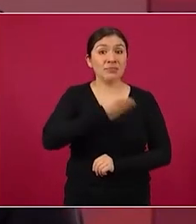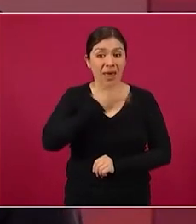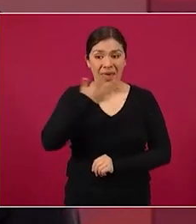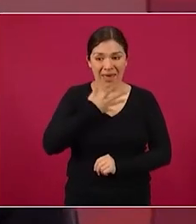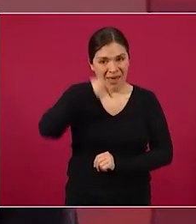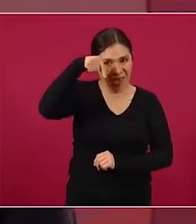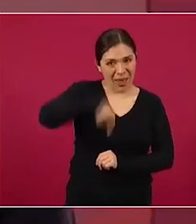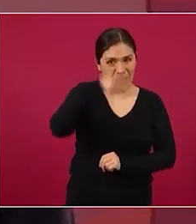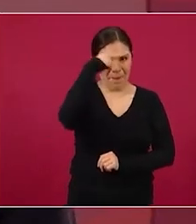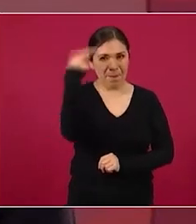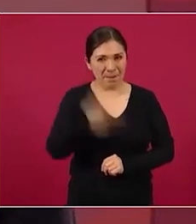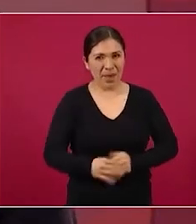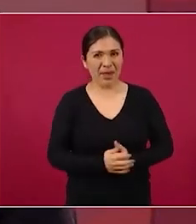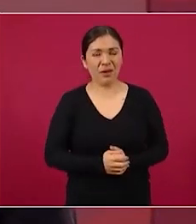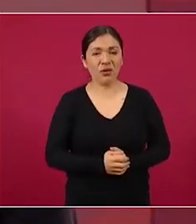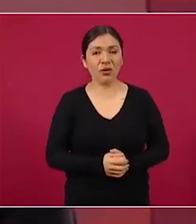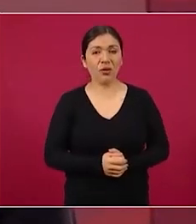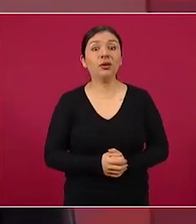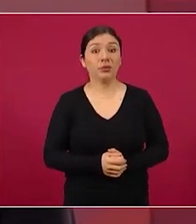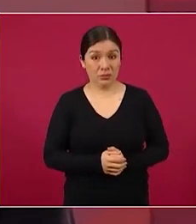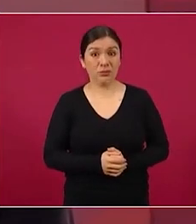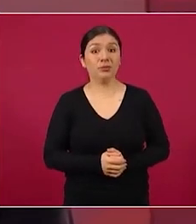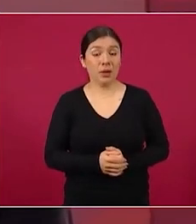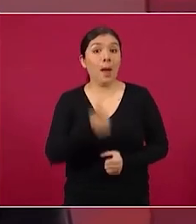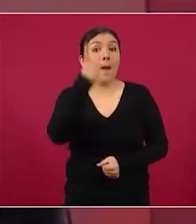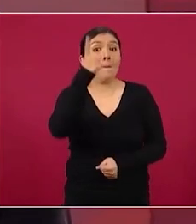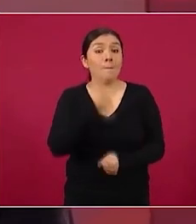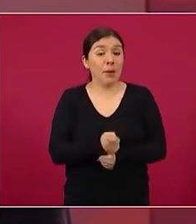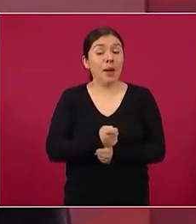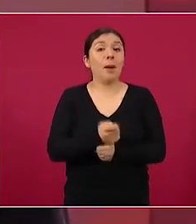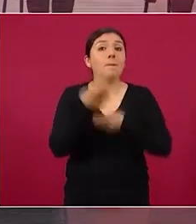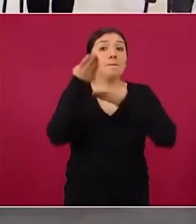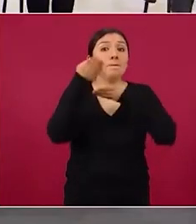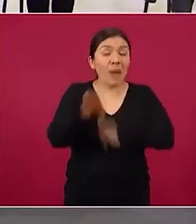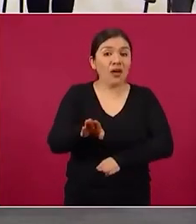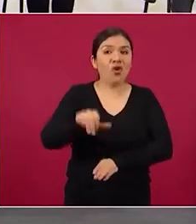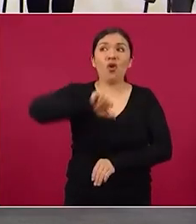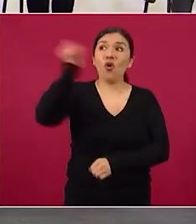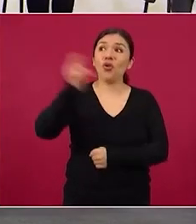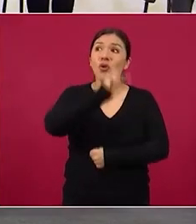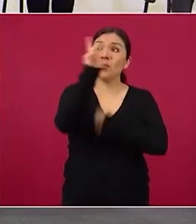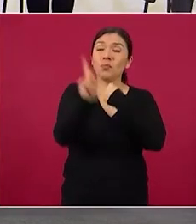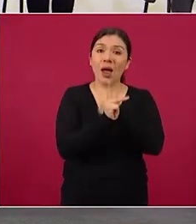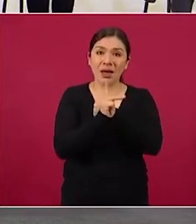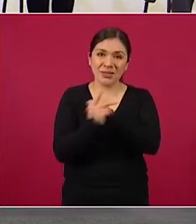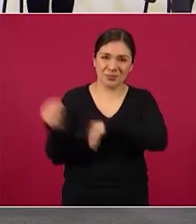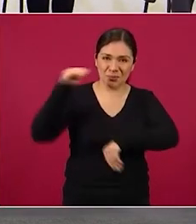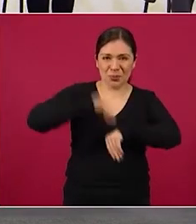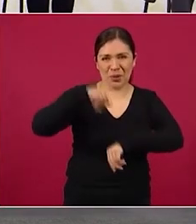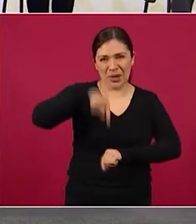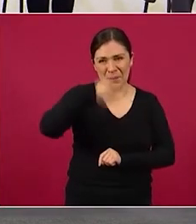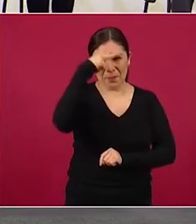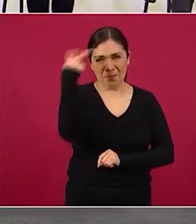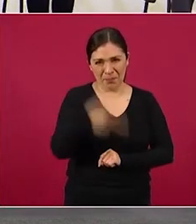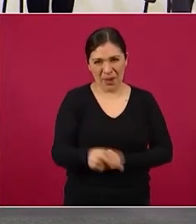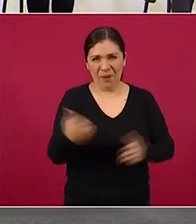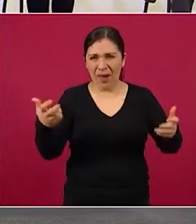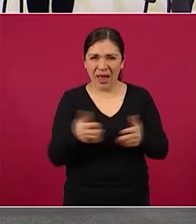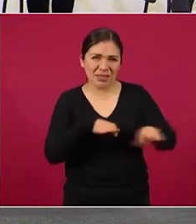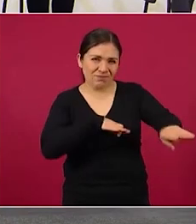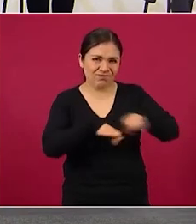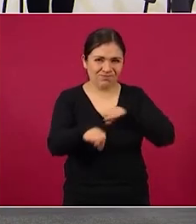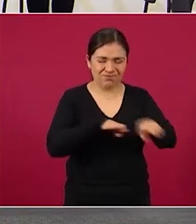incluso el principal banco extranjero que actúa en México